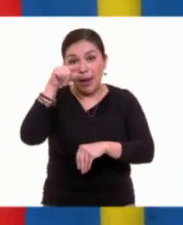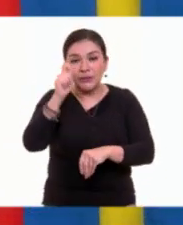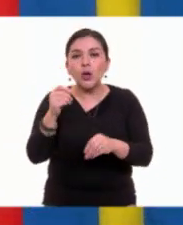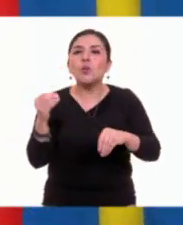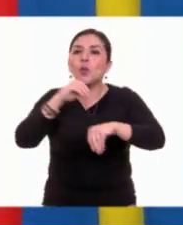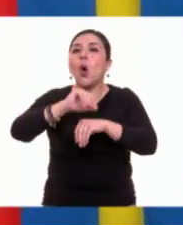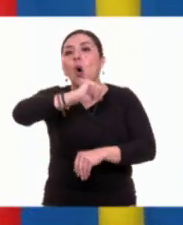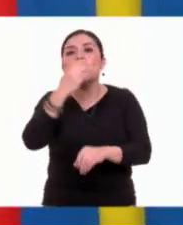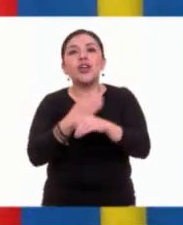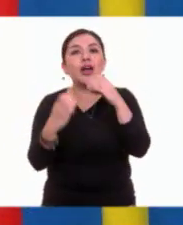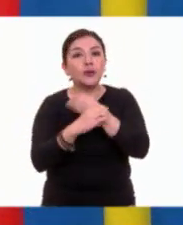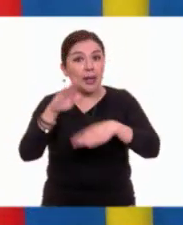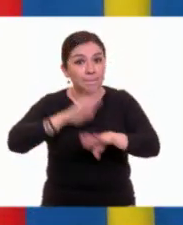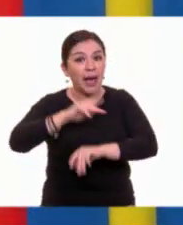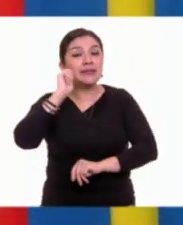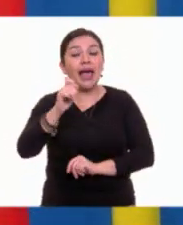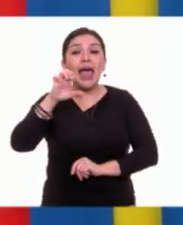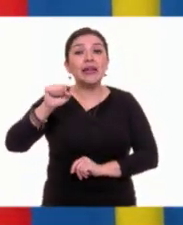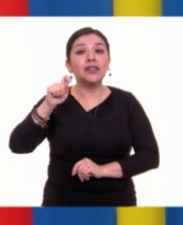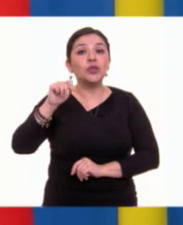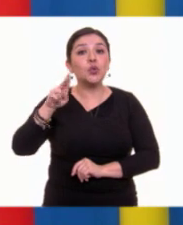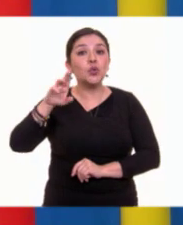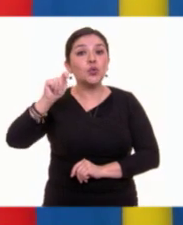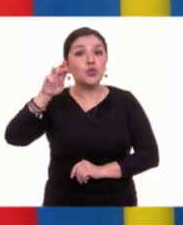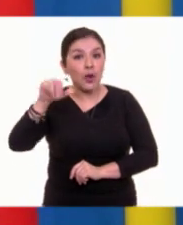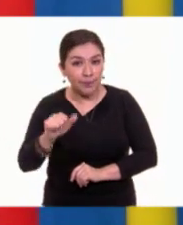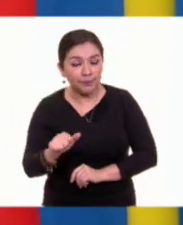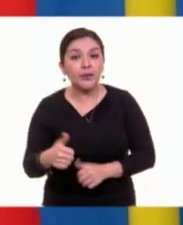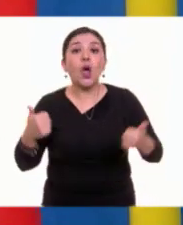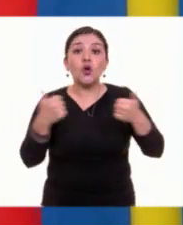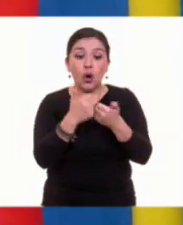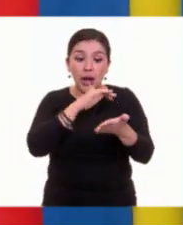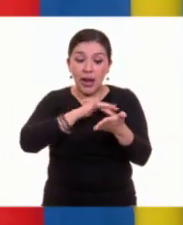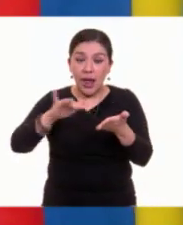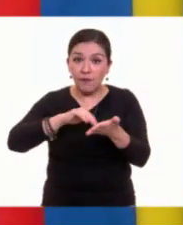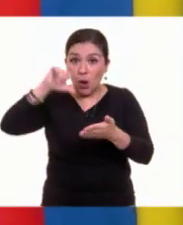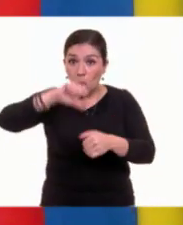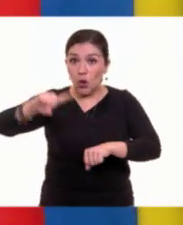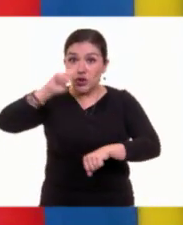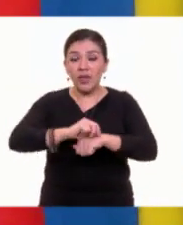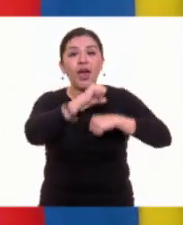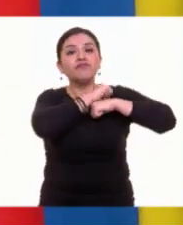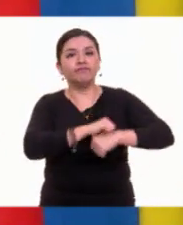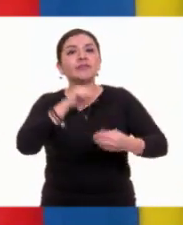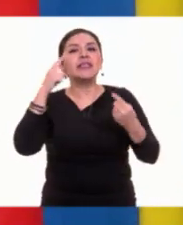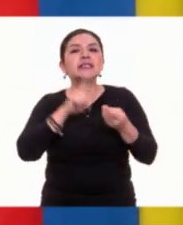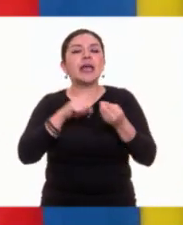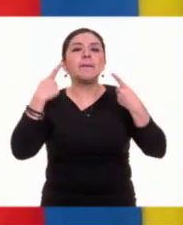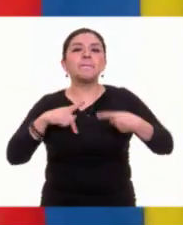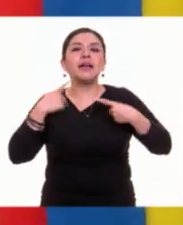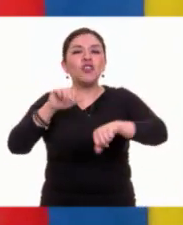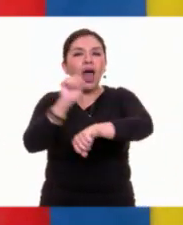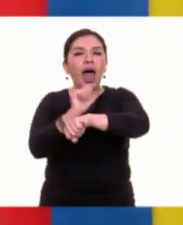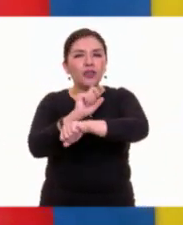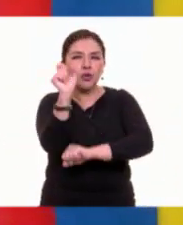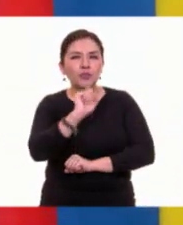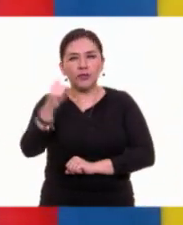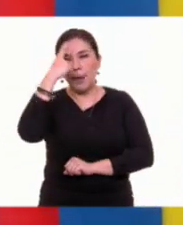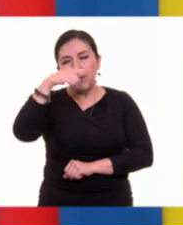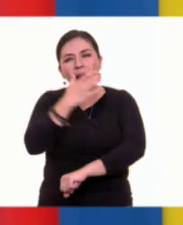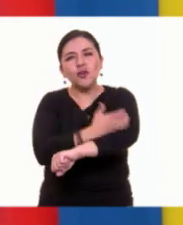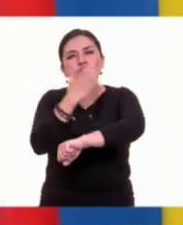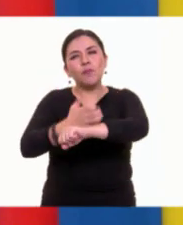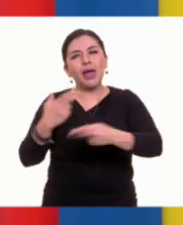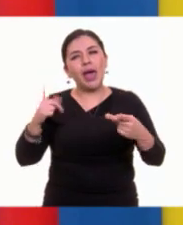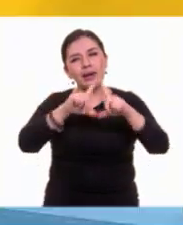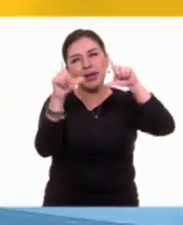un elemento más, la estructura. Y las lecturas de hoy estuvieron a cargo de los actores profesionales de la Compañía Nacional